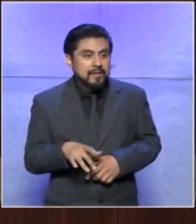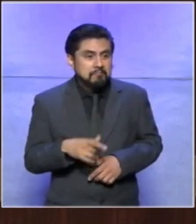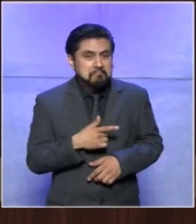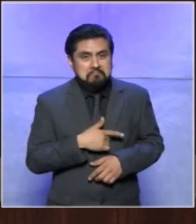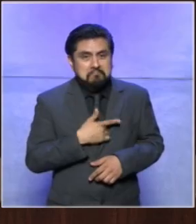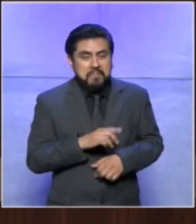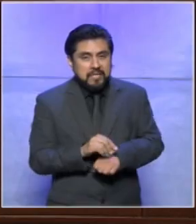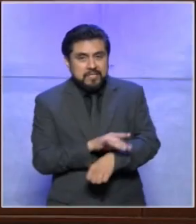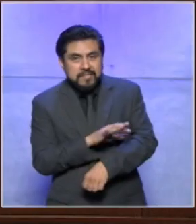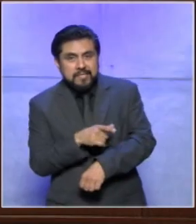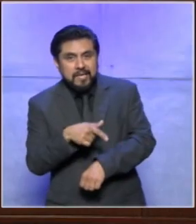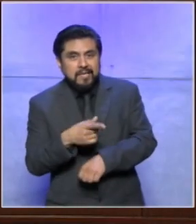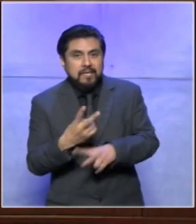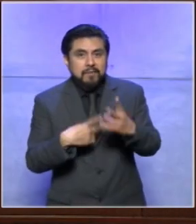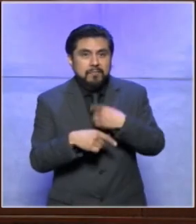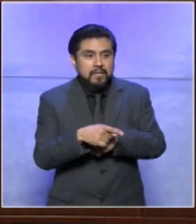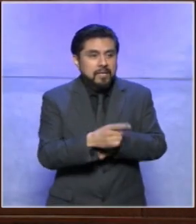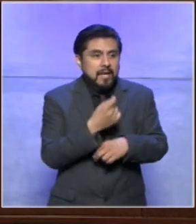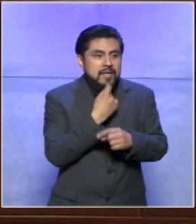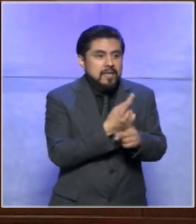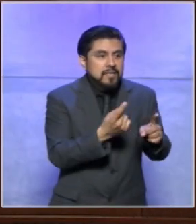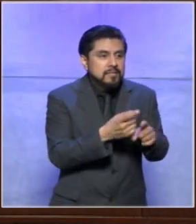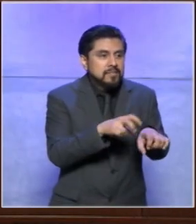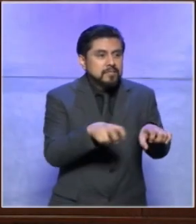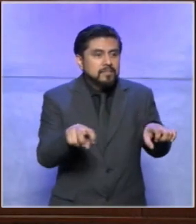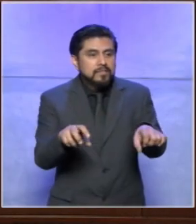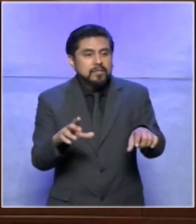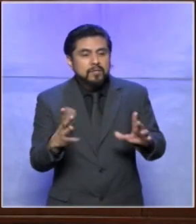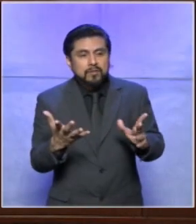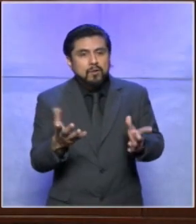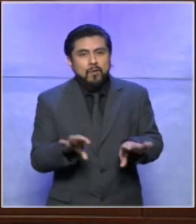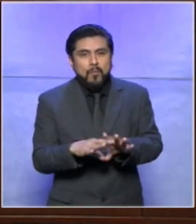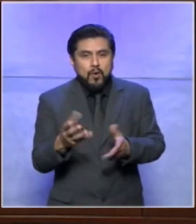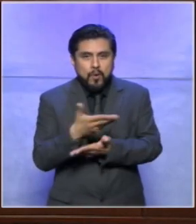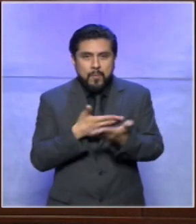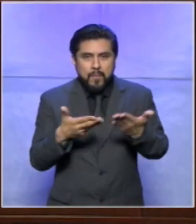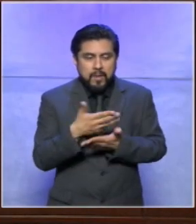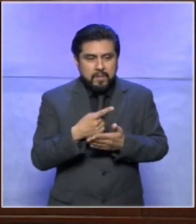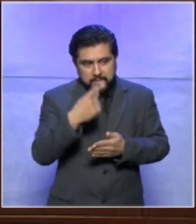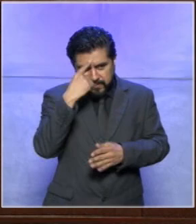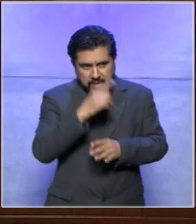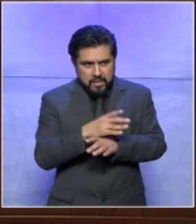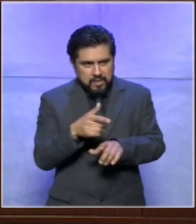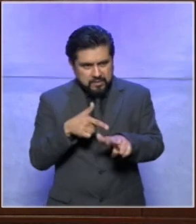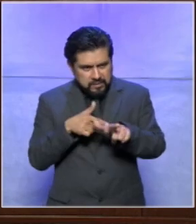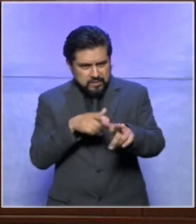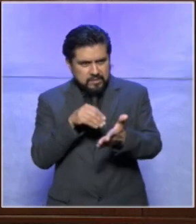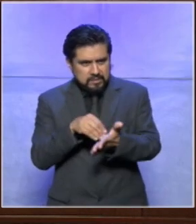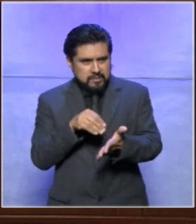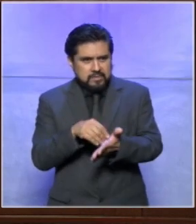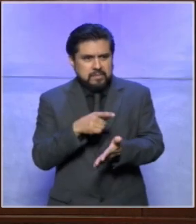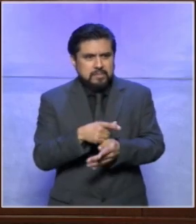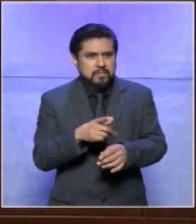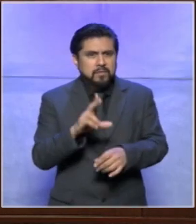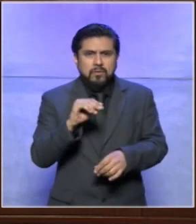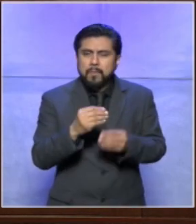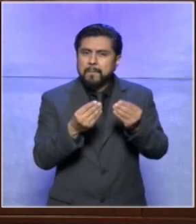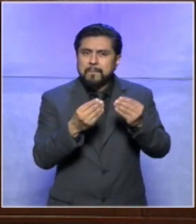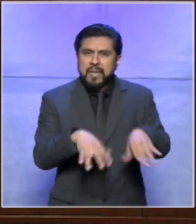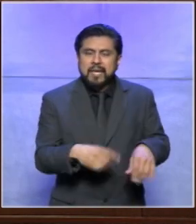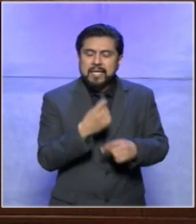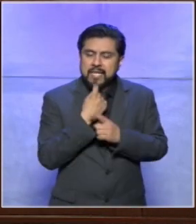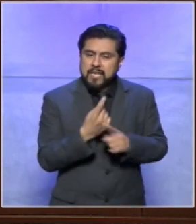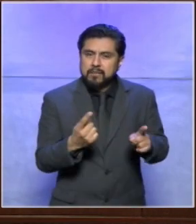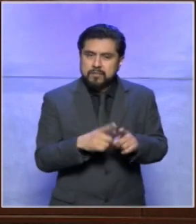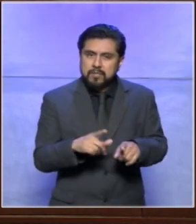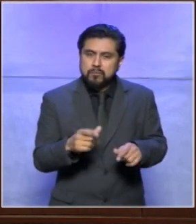los niños que están impulsando este proyecto del tribunal electoral para poder seguir adelante y que no se pierda la